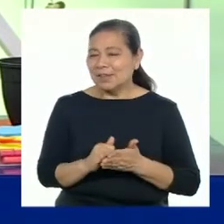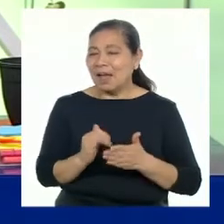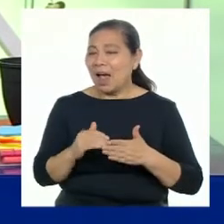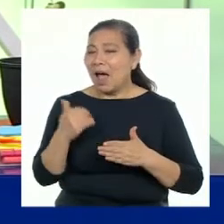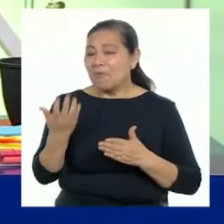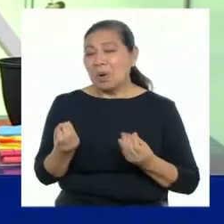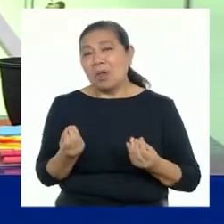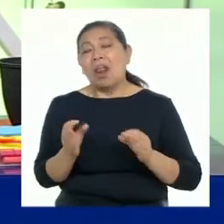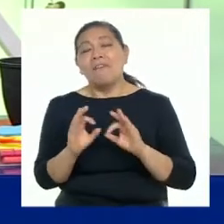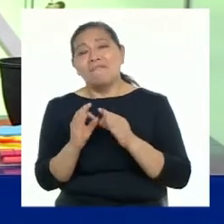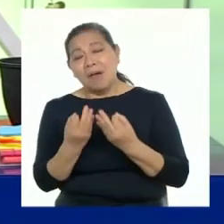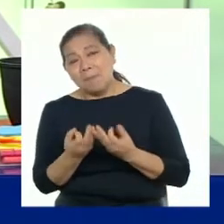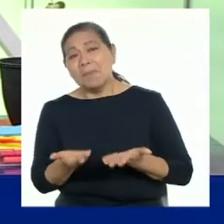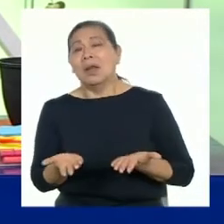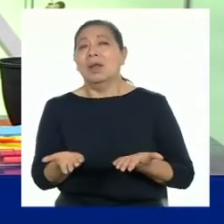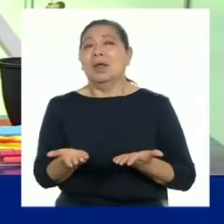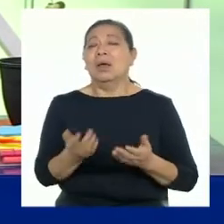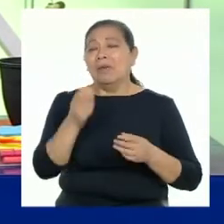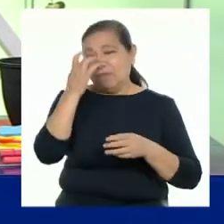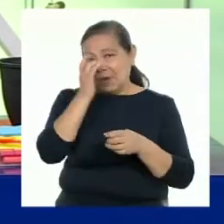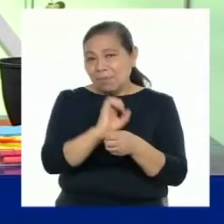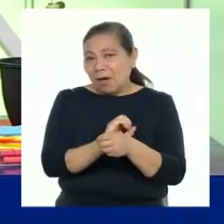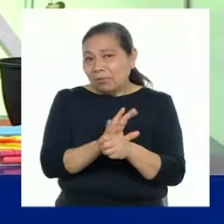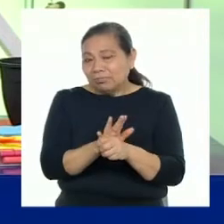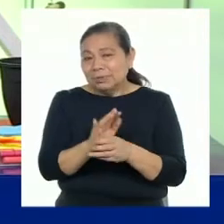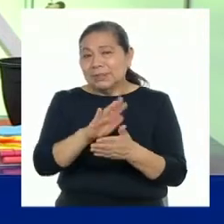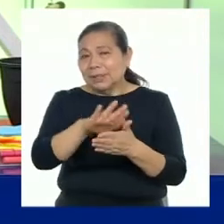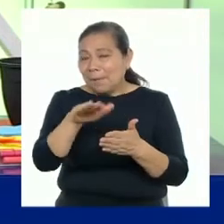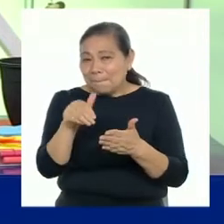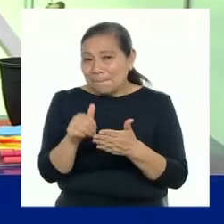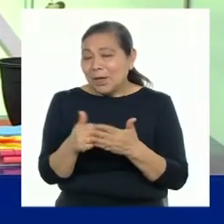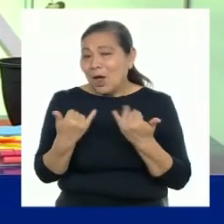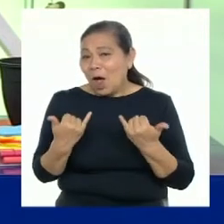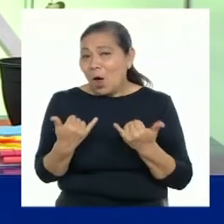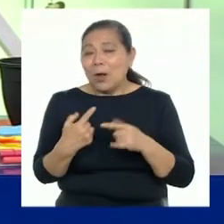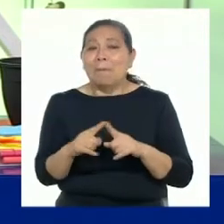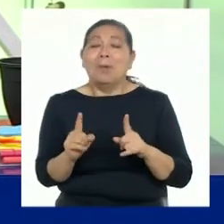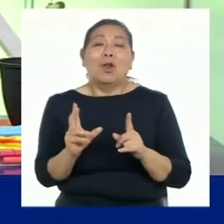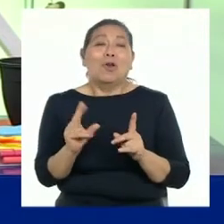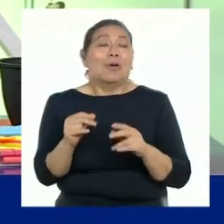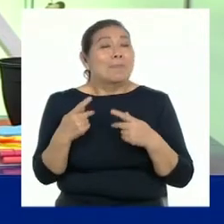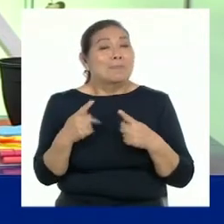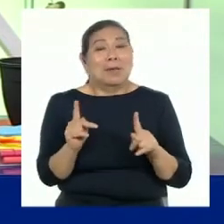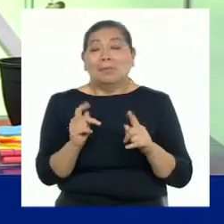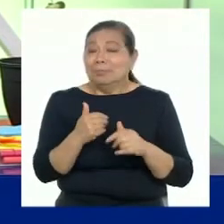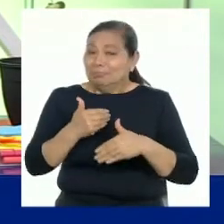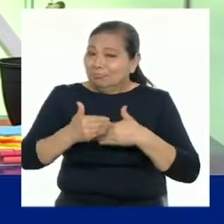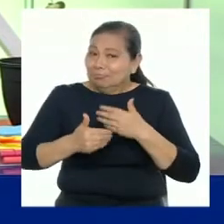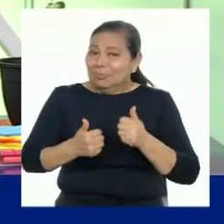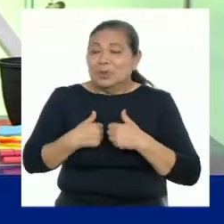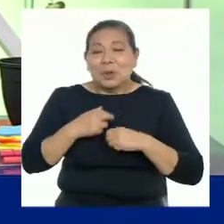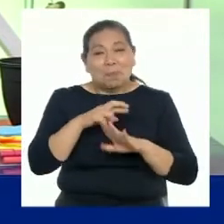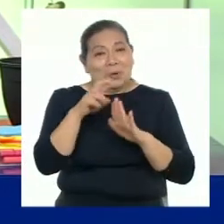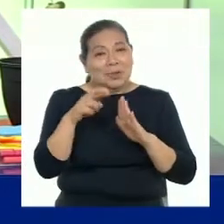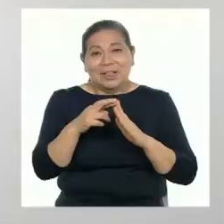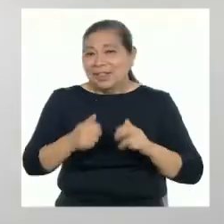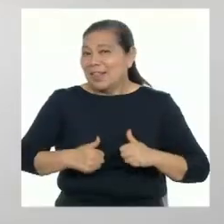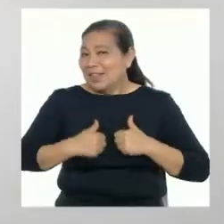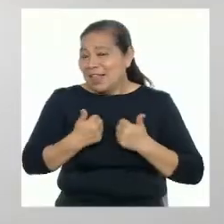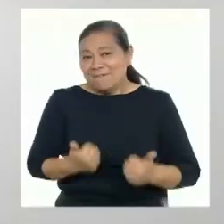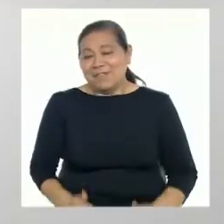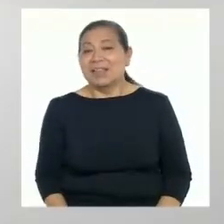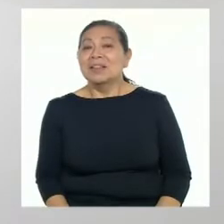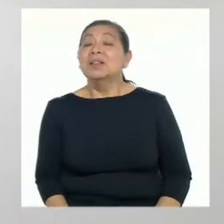externos, como la familia o la pandemia que estamos viviendo en este momento, que no nos permiten seguir con nuestro proyecto de vida.